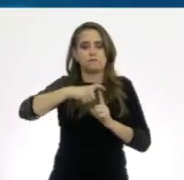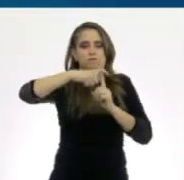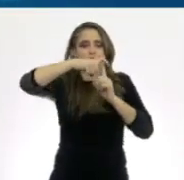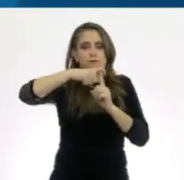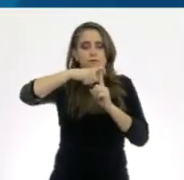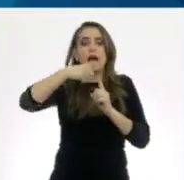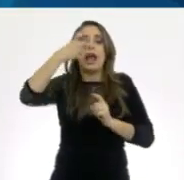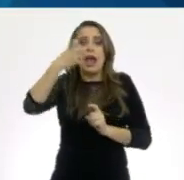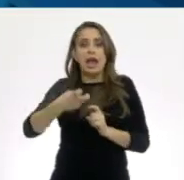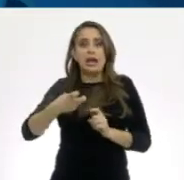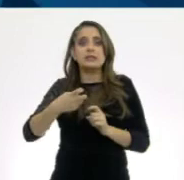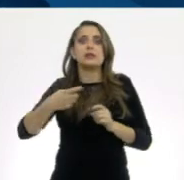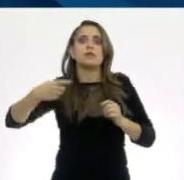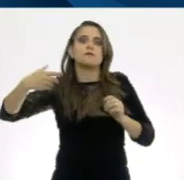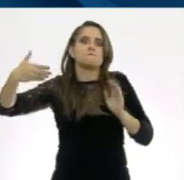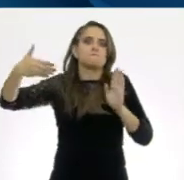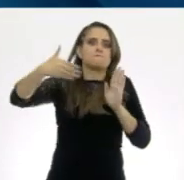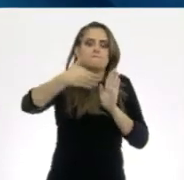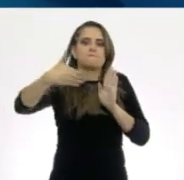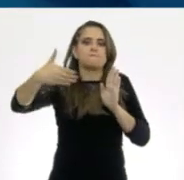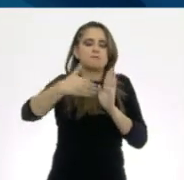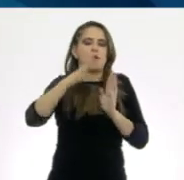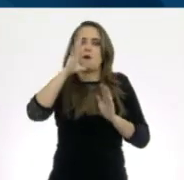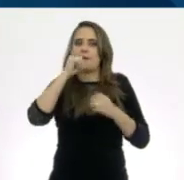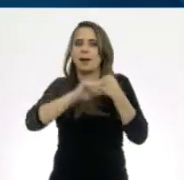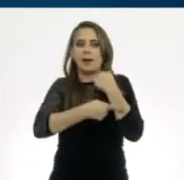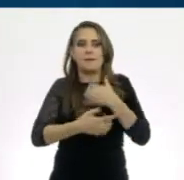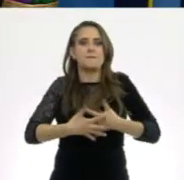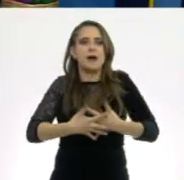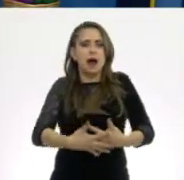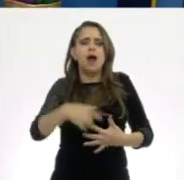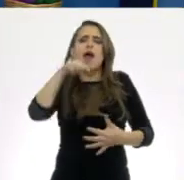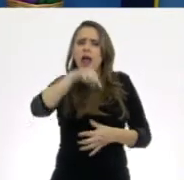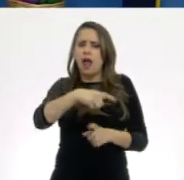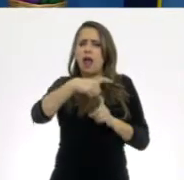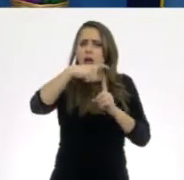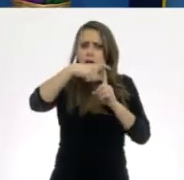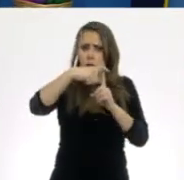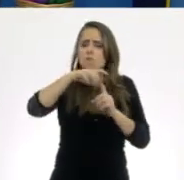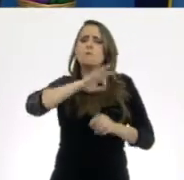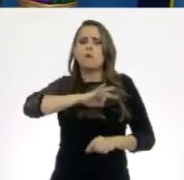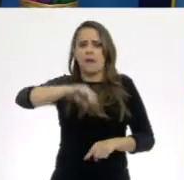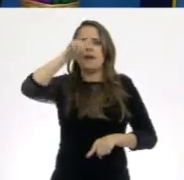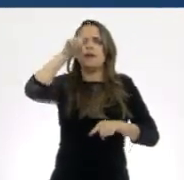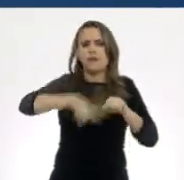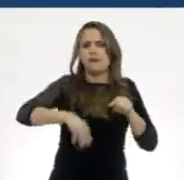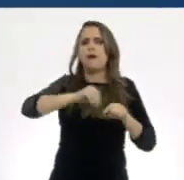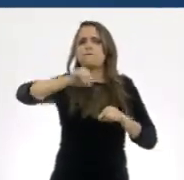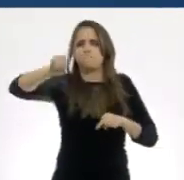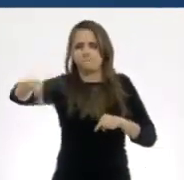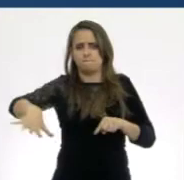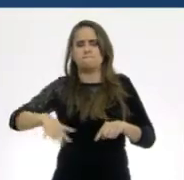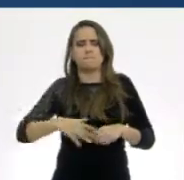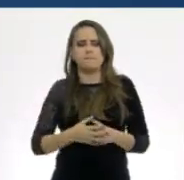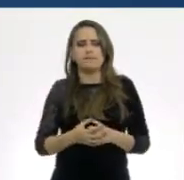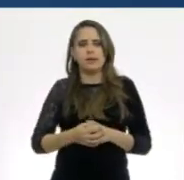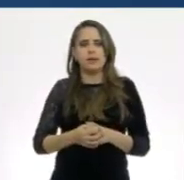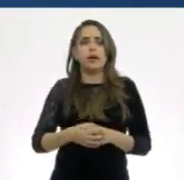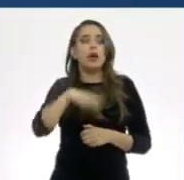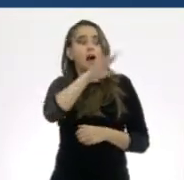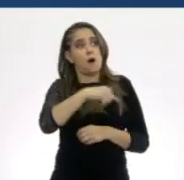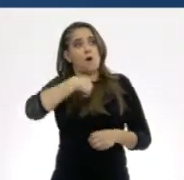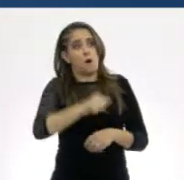por lo tanto temporal. Excelente. Vamos con la siguiente adivinanza. Maestra, maestra, ¿yo puedo formular la siguiente